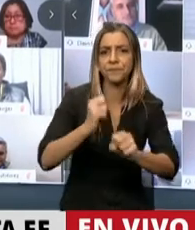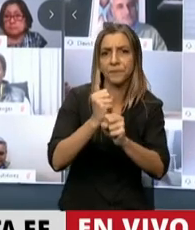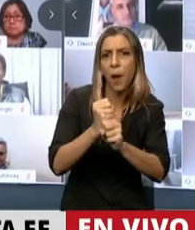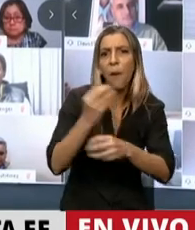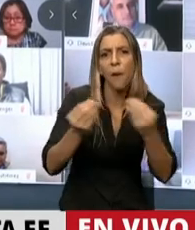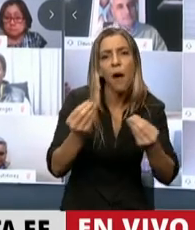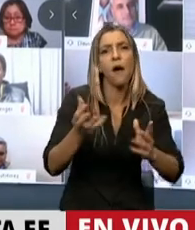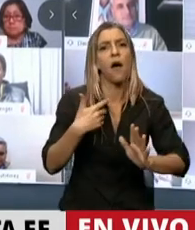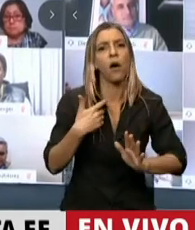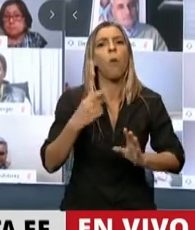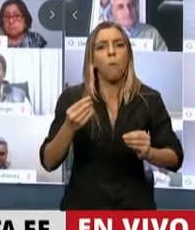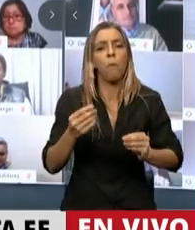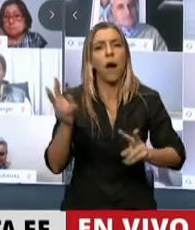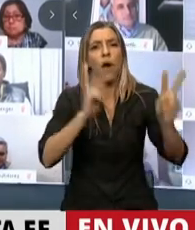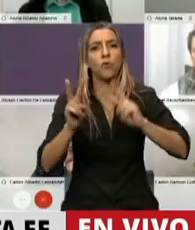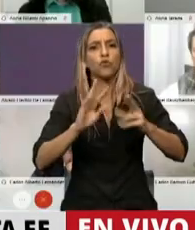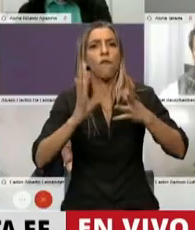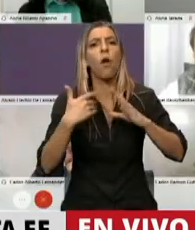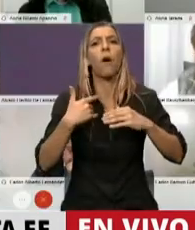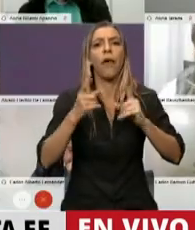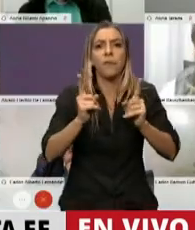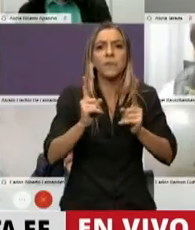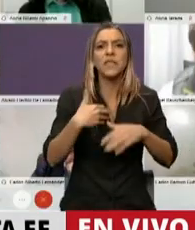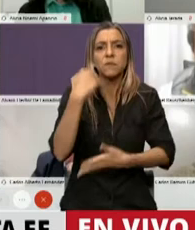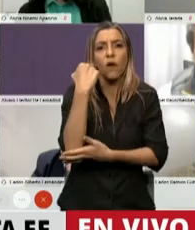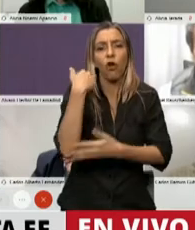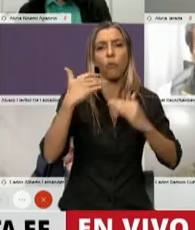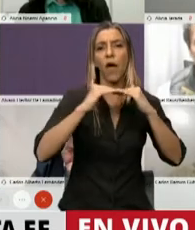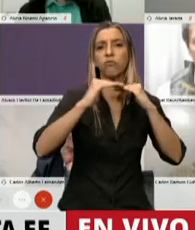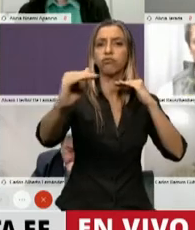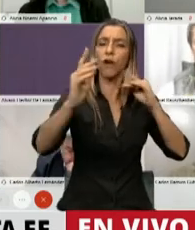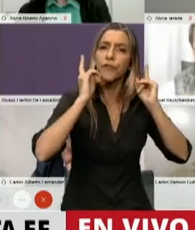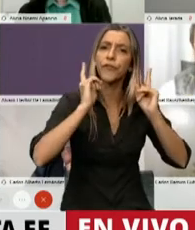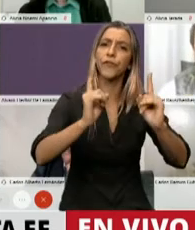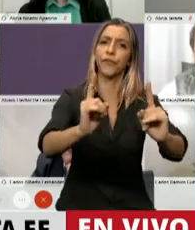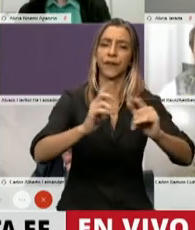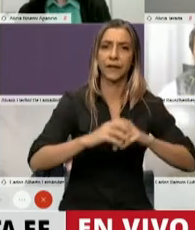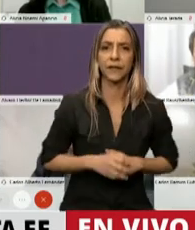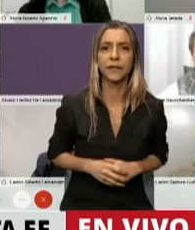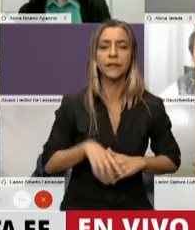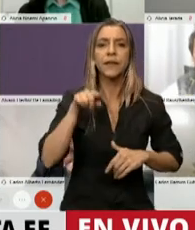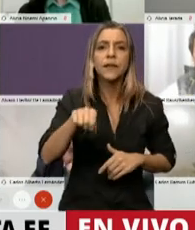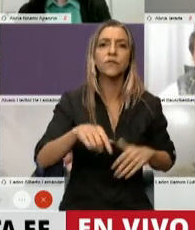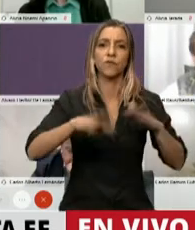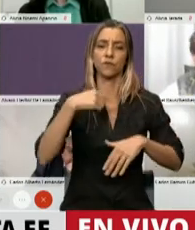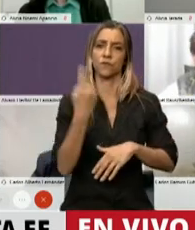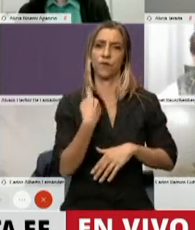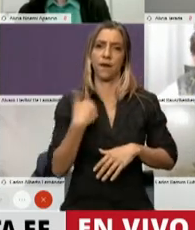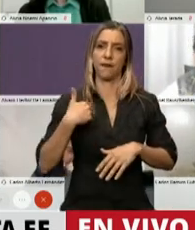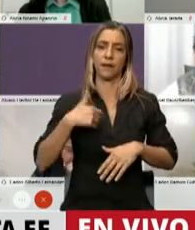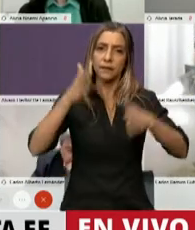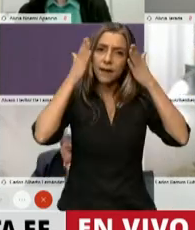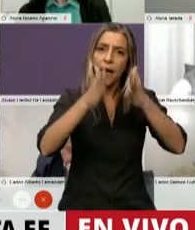los pasivos ambientales, en hacerlo sustentable. Esa economía es la que tiene que emprender en la Argentina y fortalecerse.